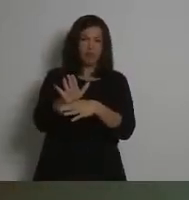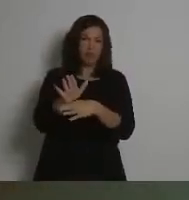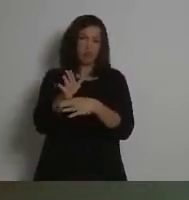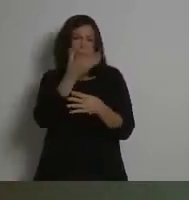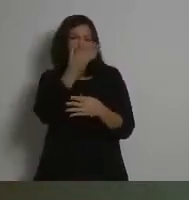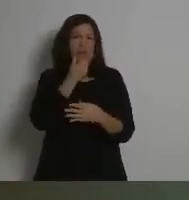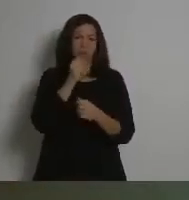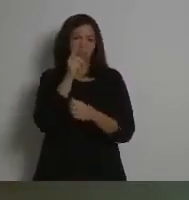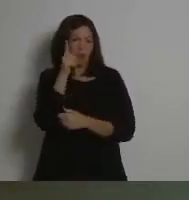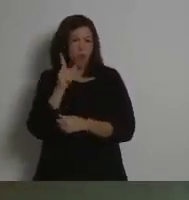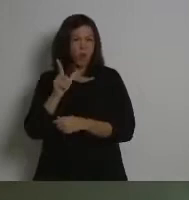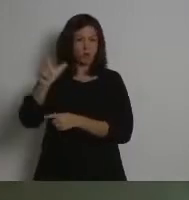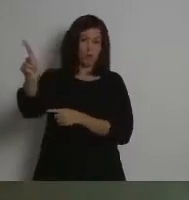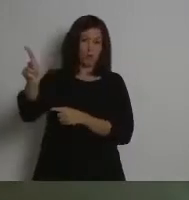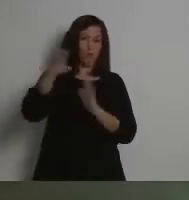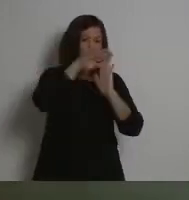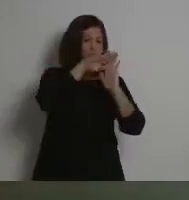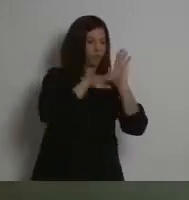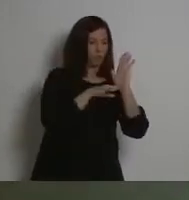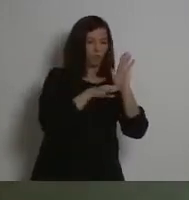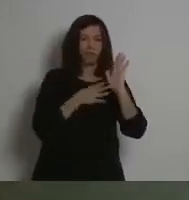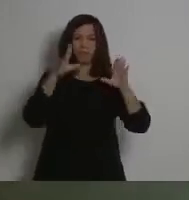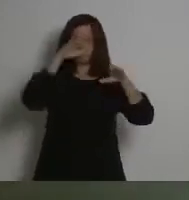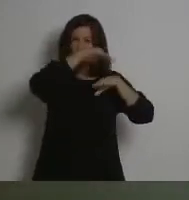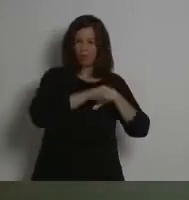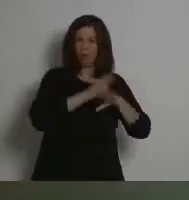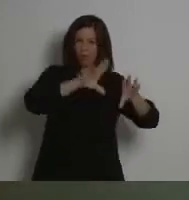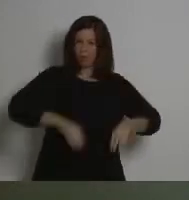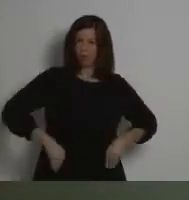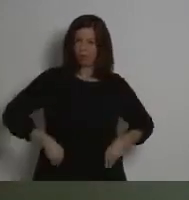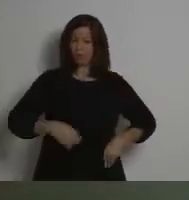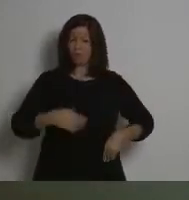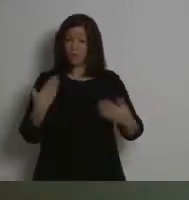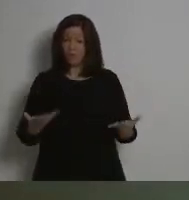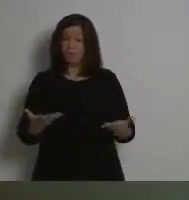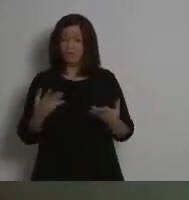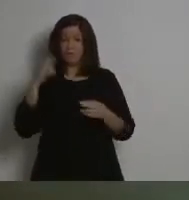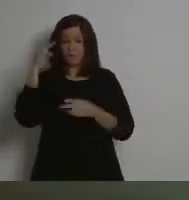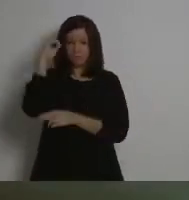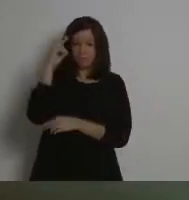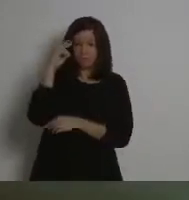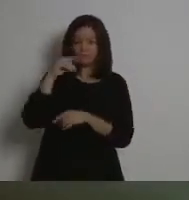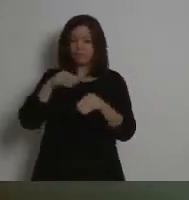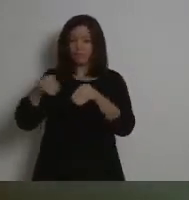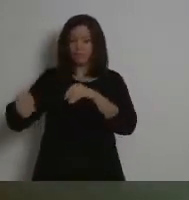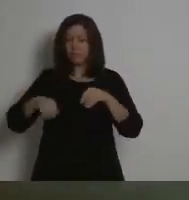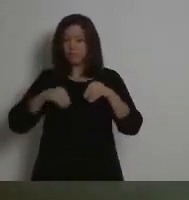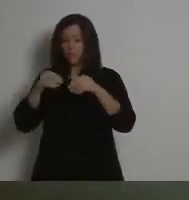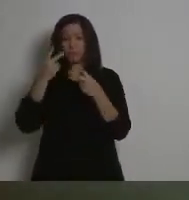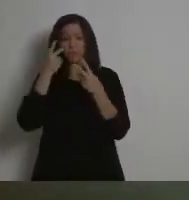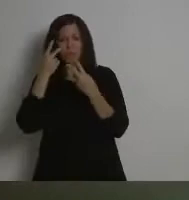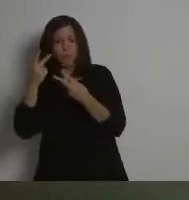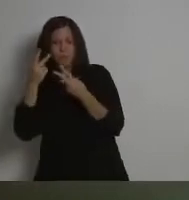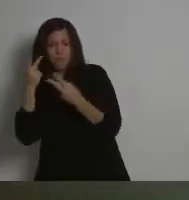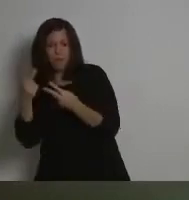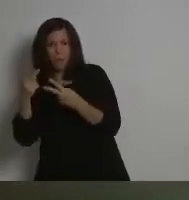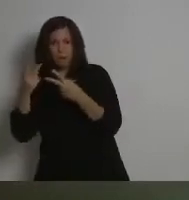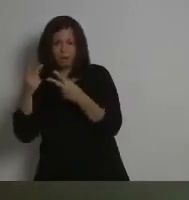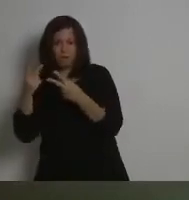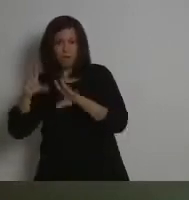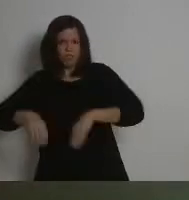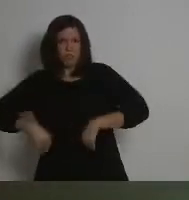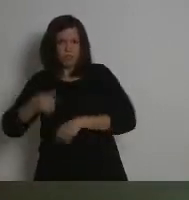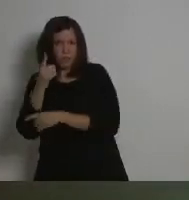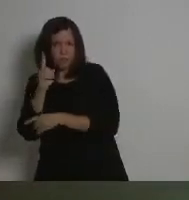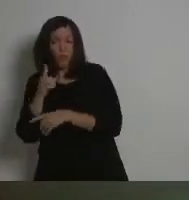Así pues, están alzando voces en los territorios que están disconformes con este alud de proyectos que les llegan y que, insisto, están